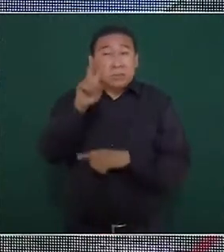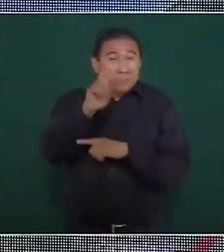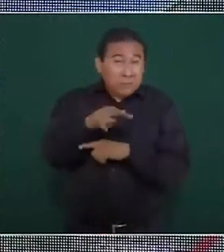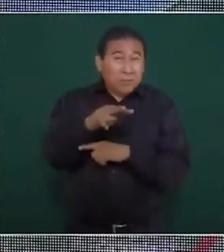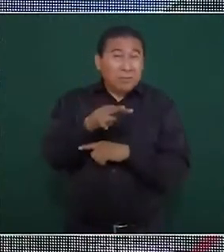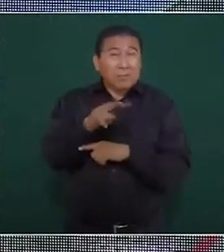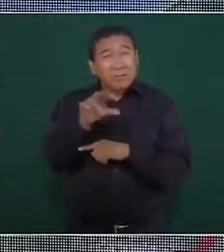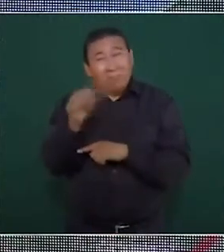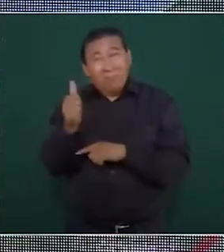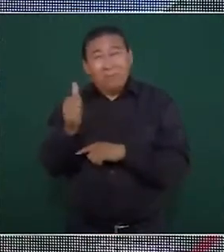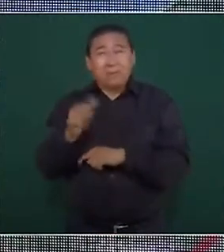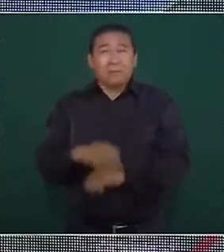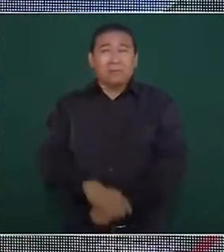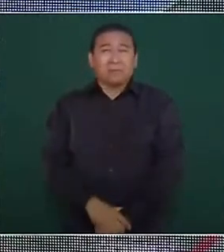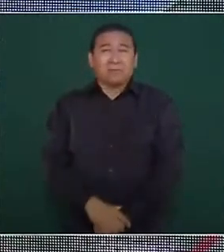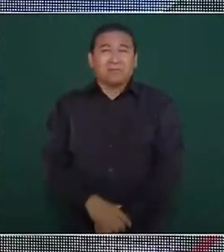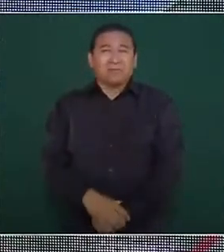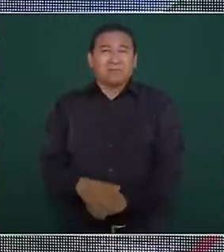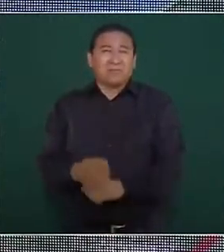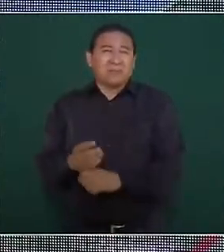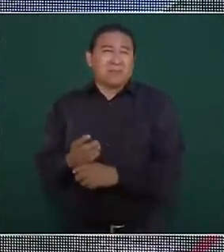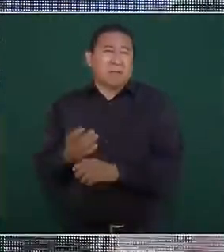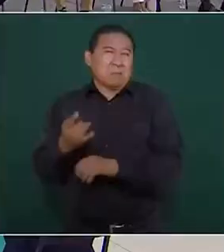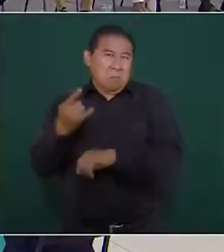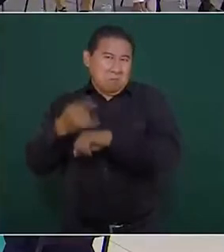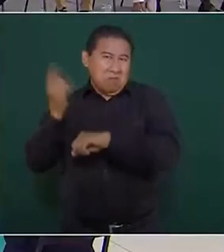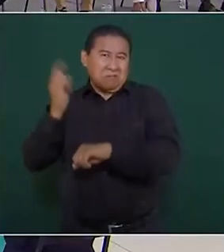impostores,